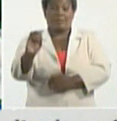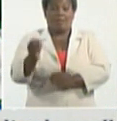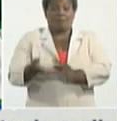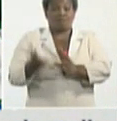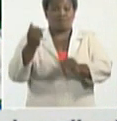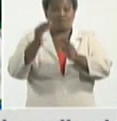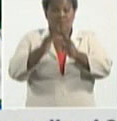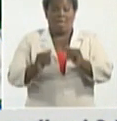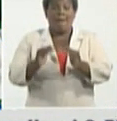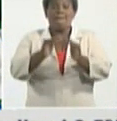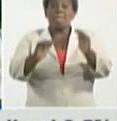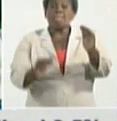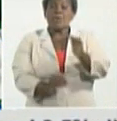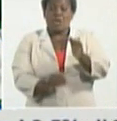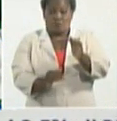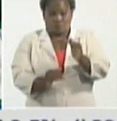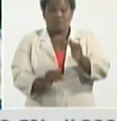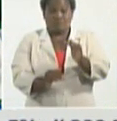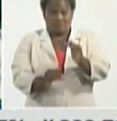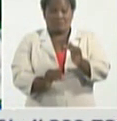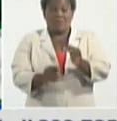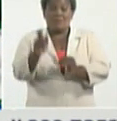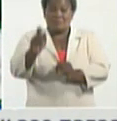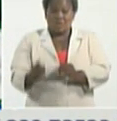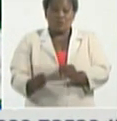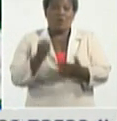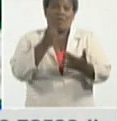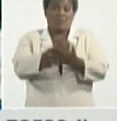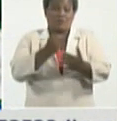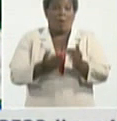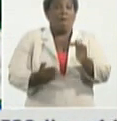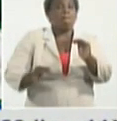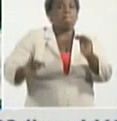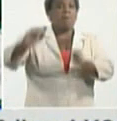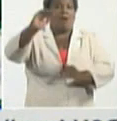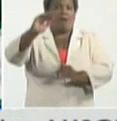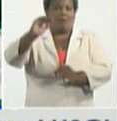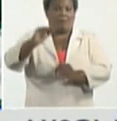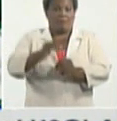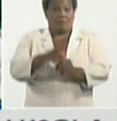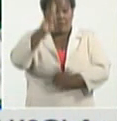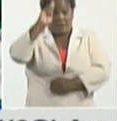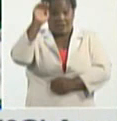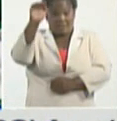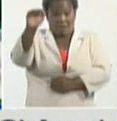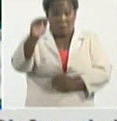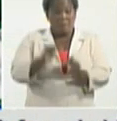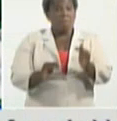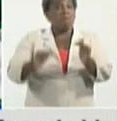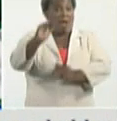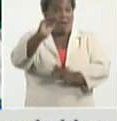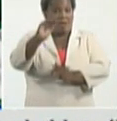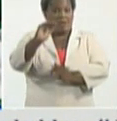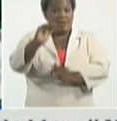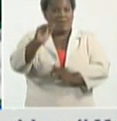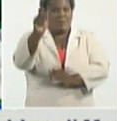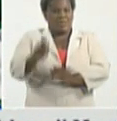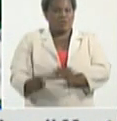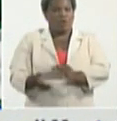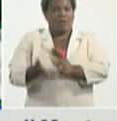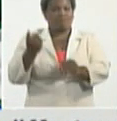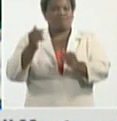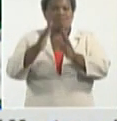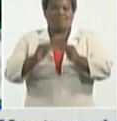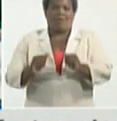menos que los pacientes que se diagnosticaron e ingresaron mucho más que los que se fueron